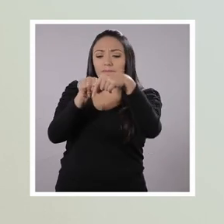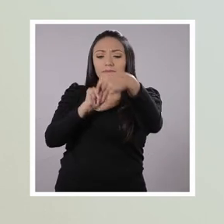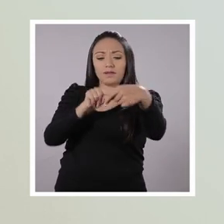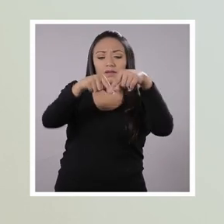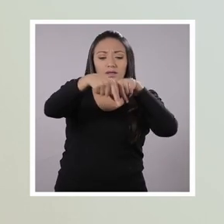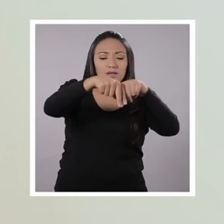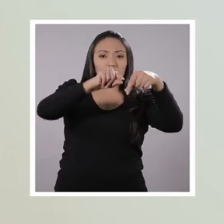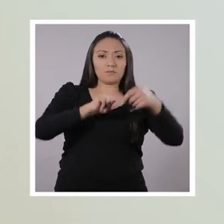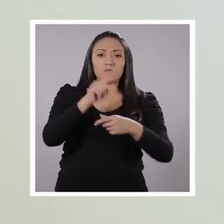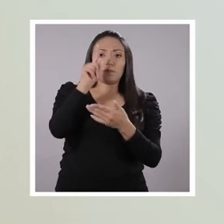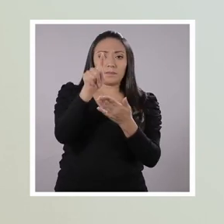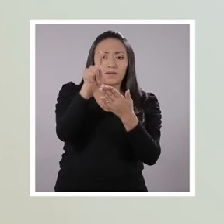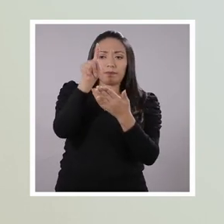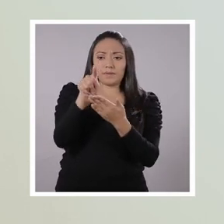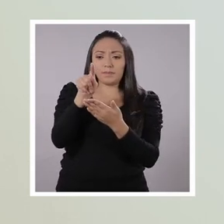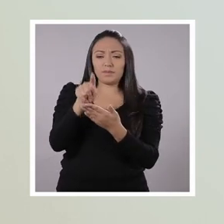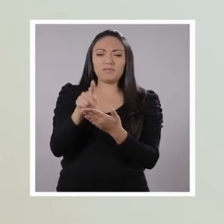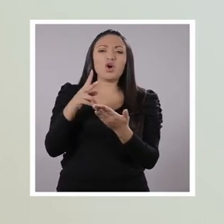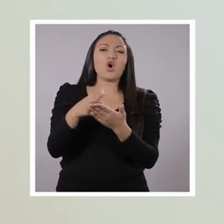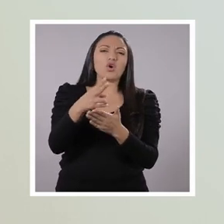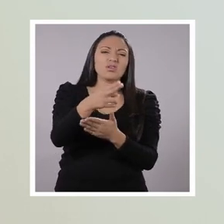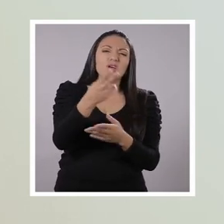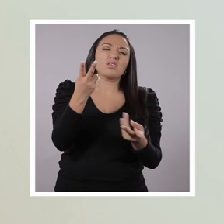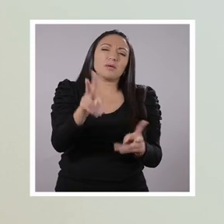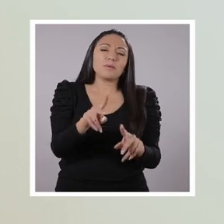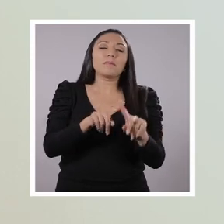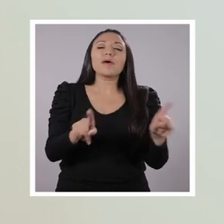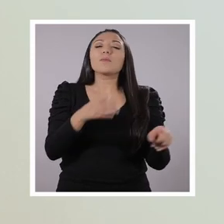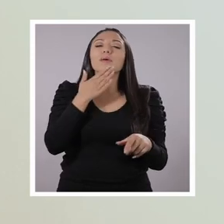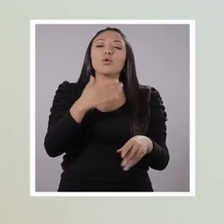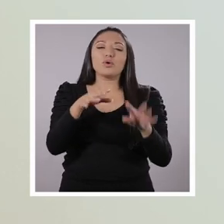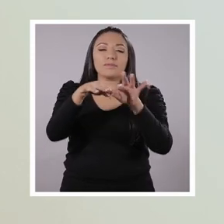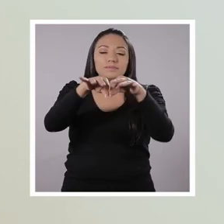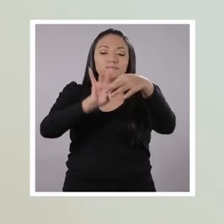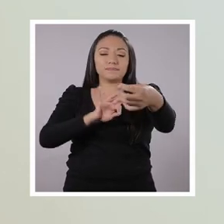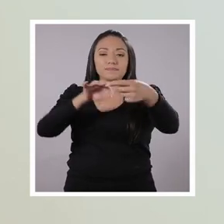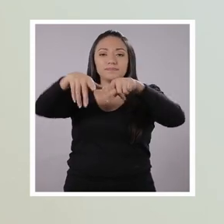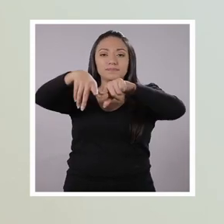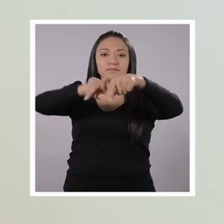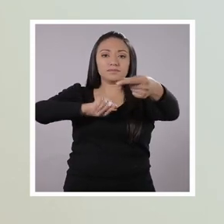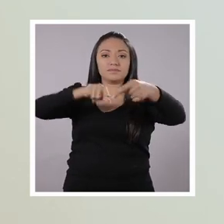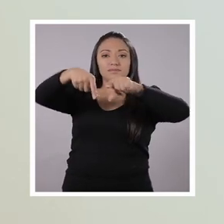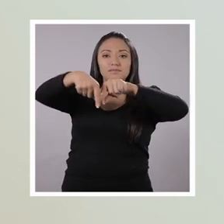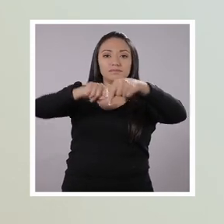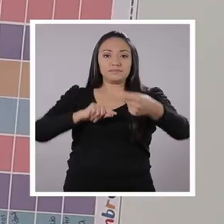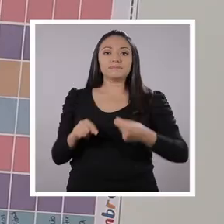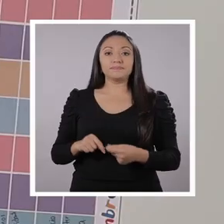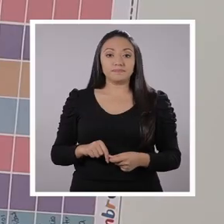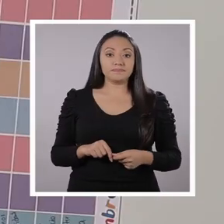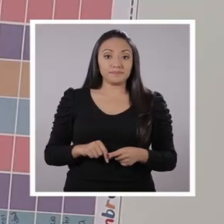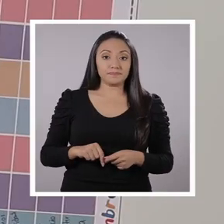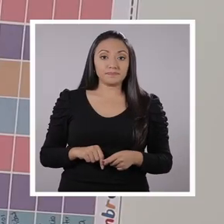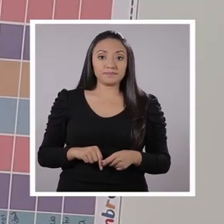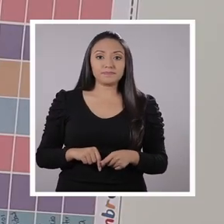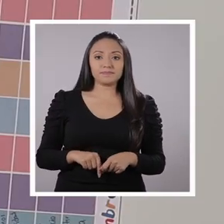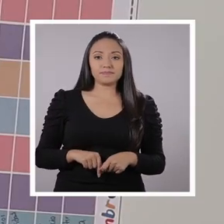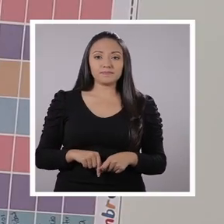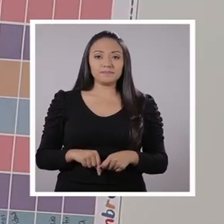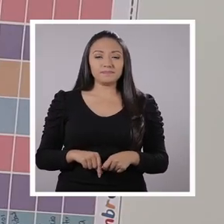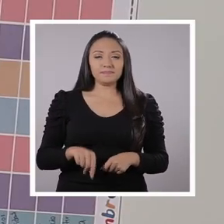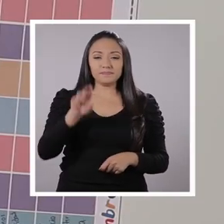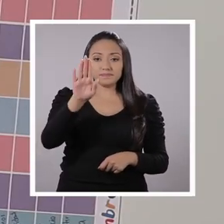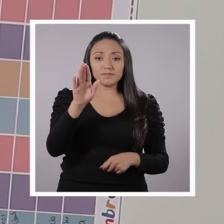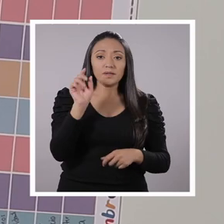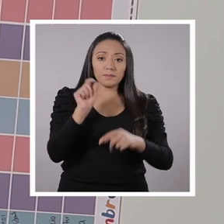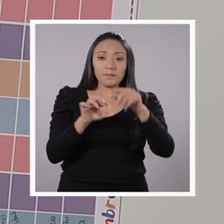Me encanta. Ya. Y tú vas a ir pegando. También podemos recortar. También si quieren podemos recortar. Voy a utilizar esta técnica, profe, que me parece hermosa.